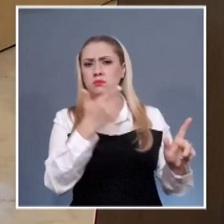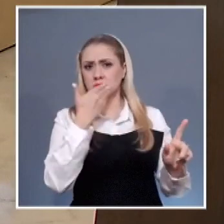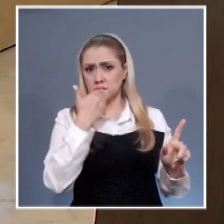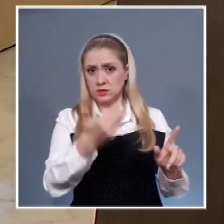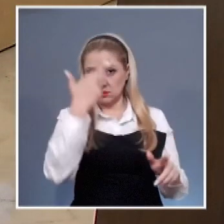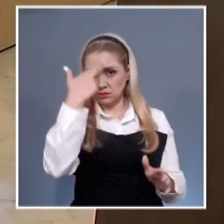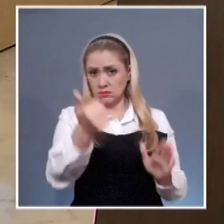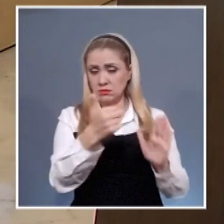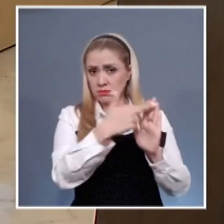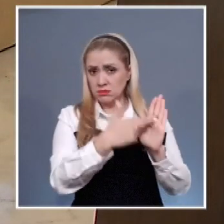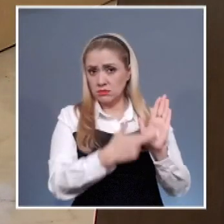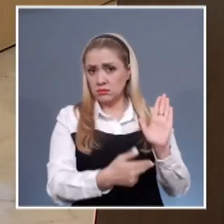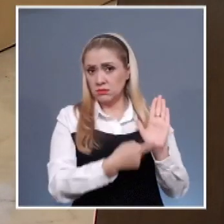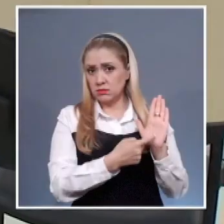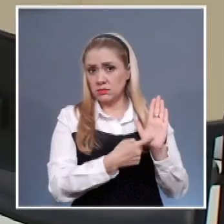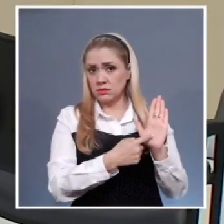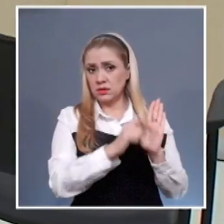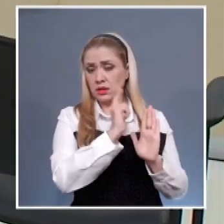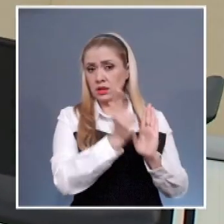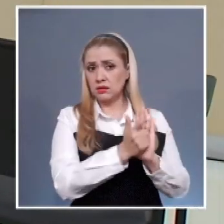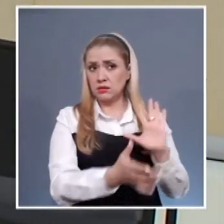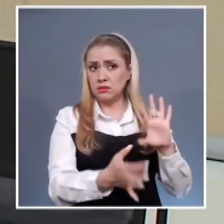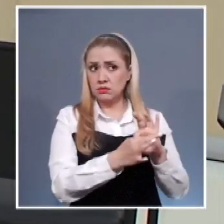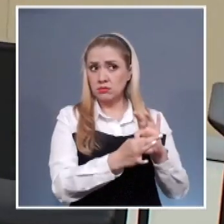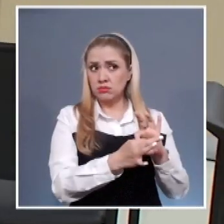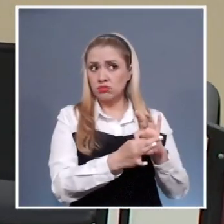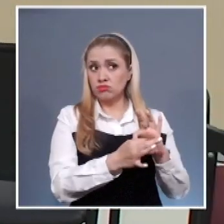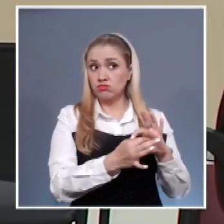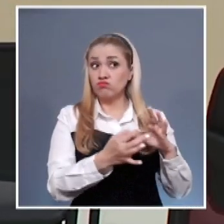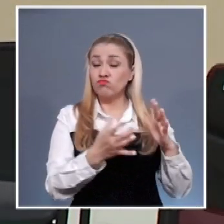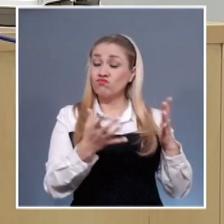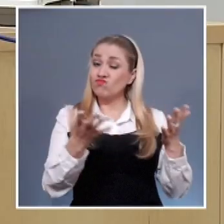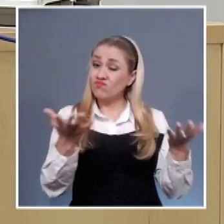vista constitucional. Poder Informativo, Juan Carlos González.